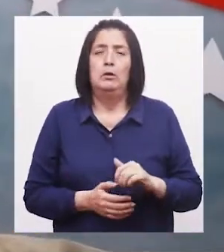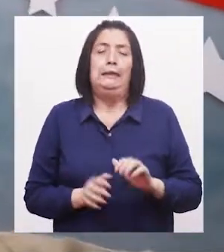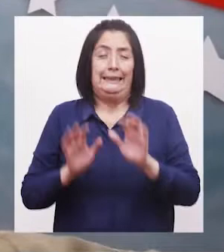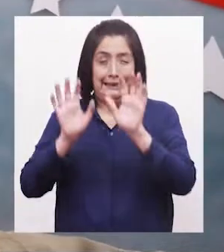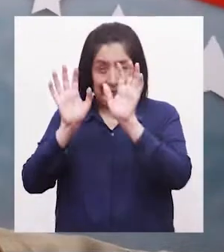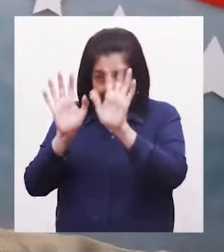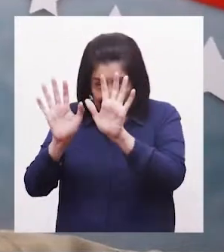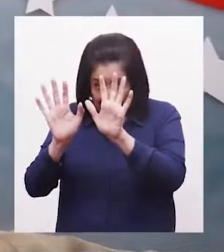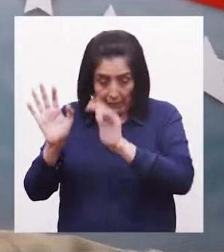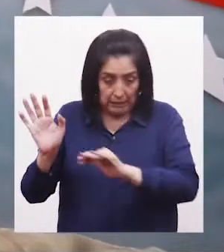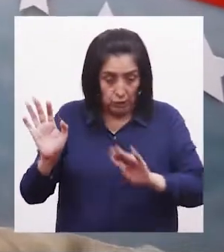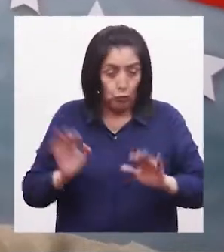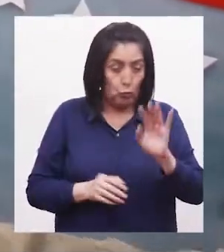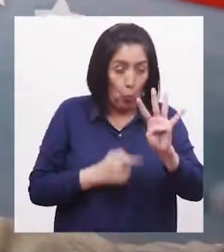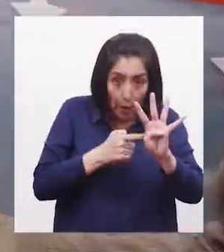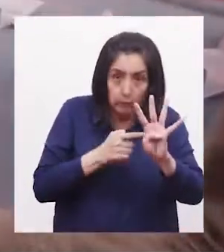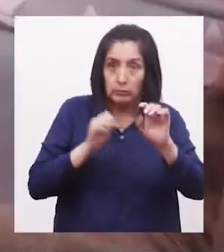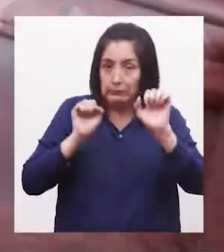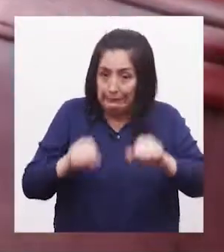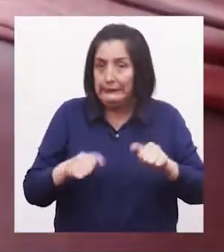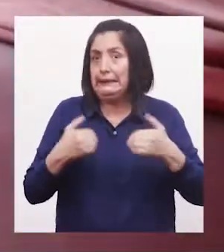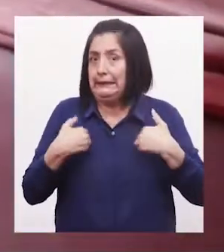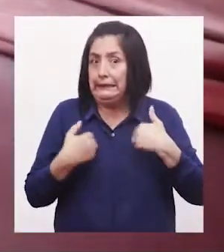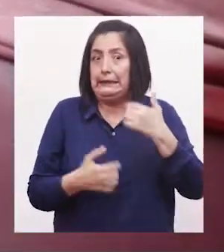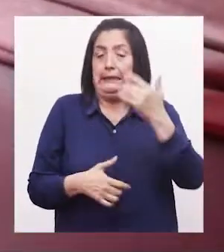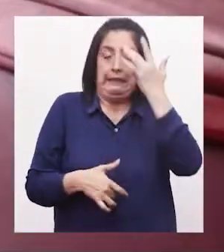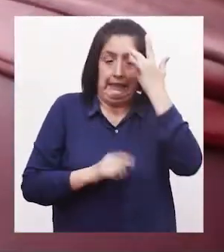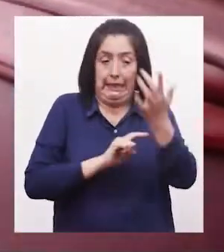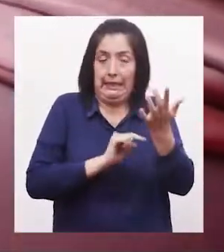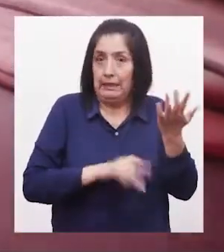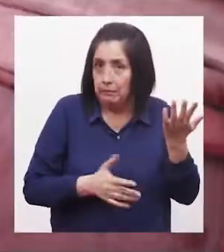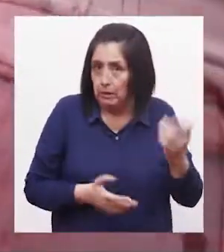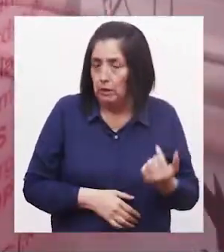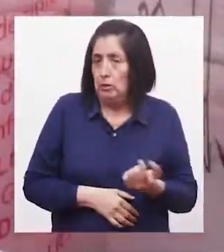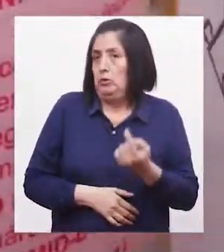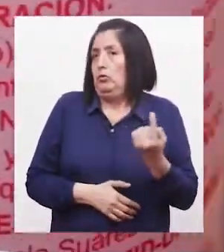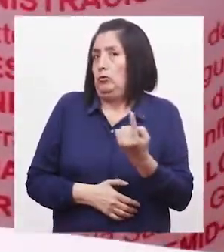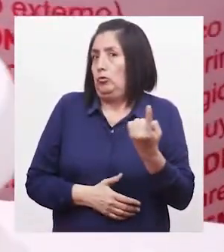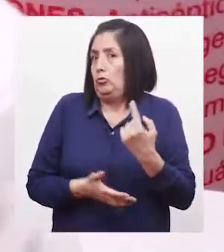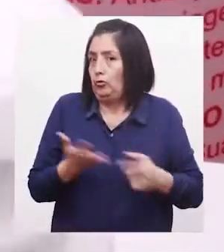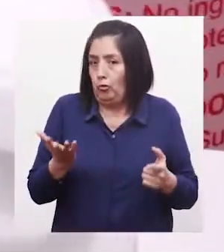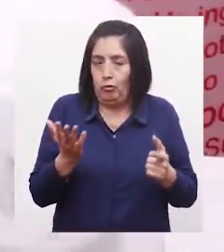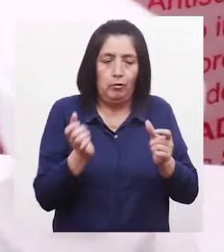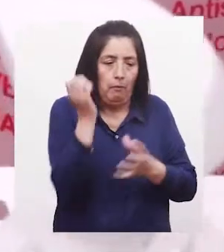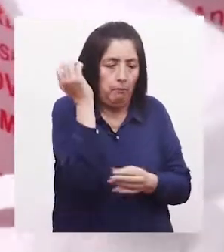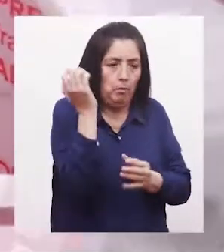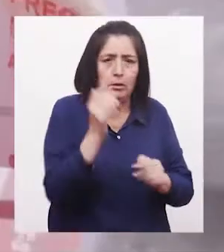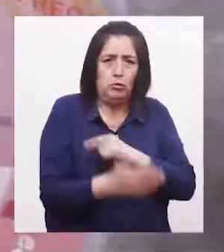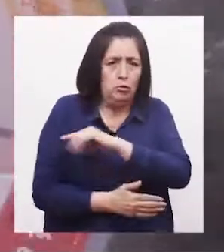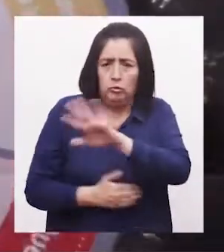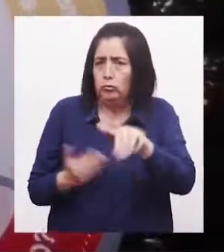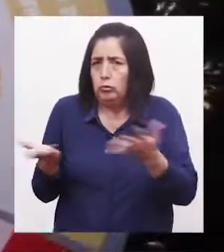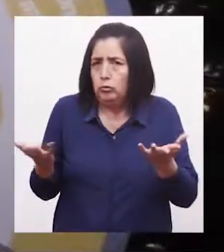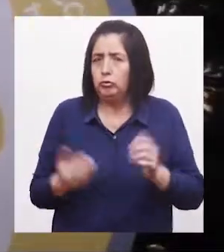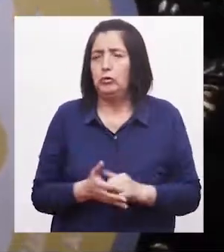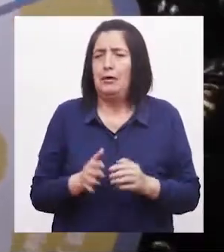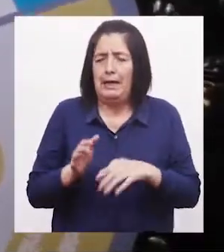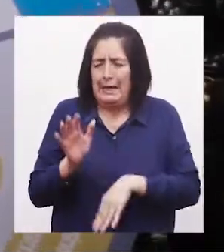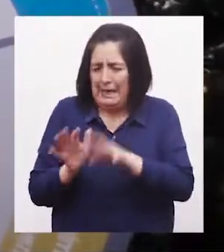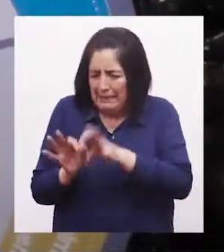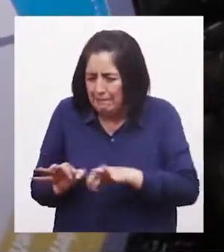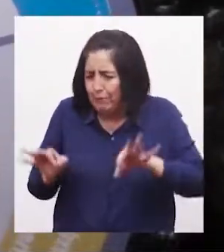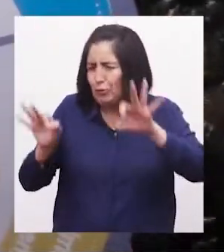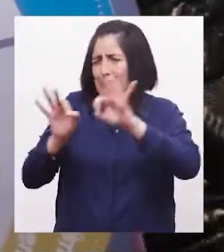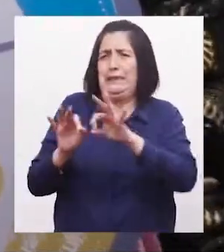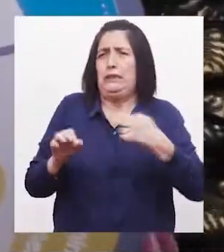de cada 10 niños tienen anemia Eso quiere decir que no solamente se encuentra en los niveles más carentes Sino en todos Lo más importante